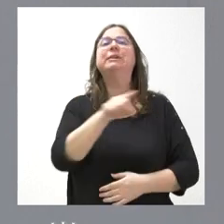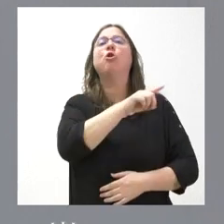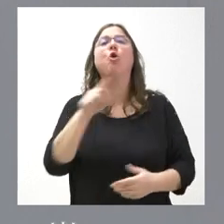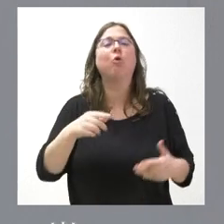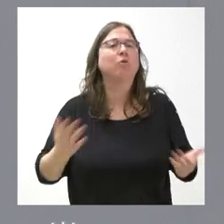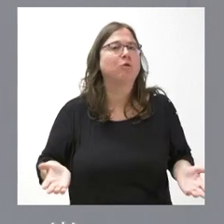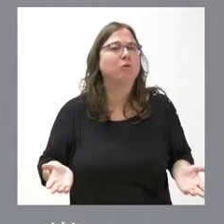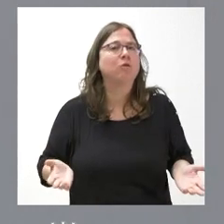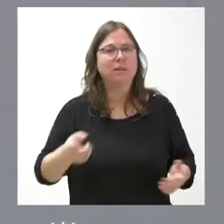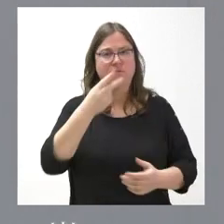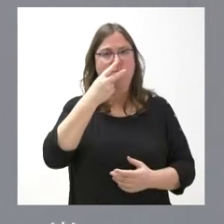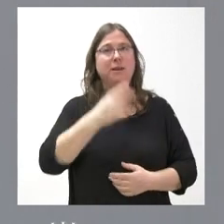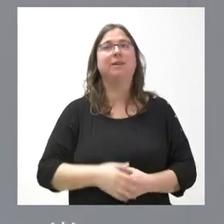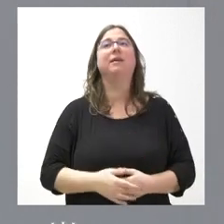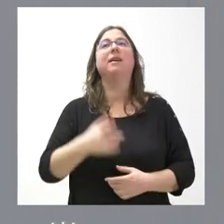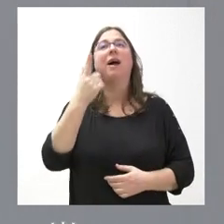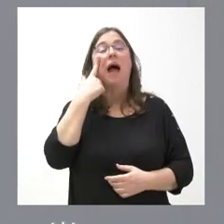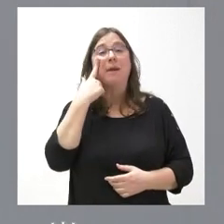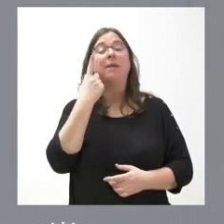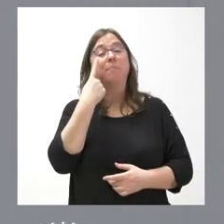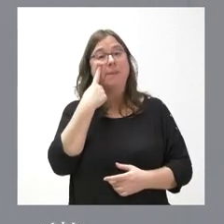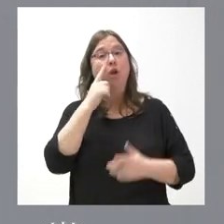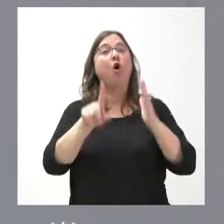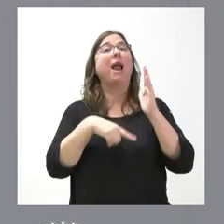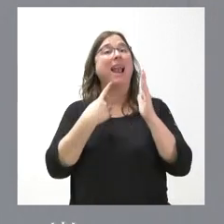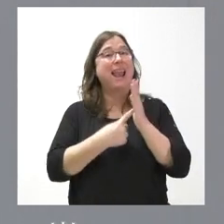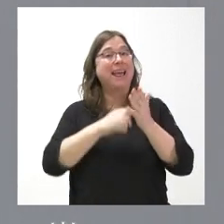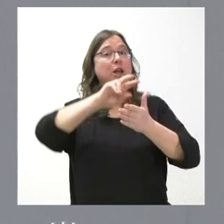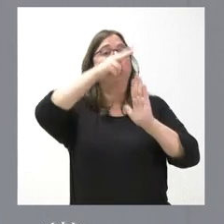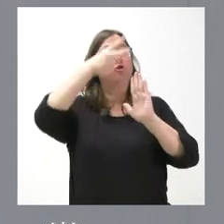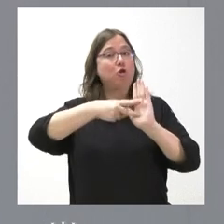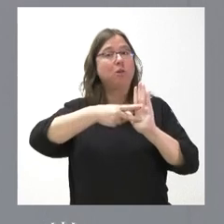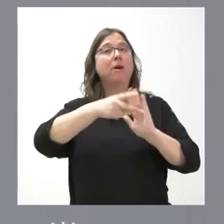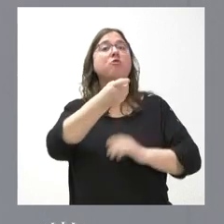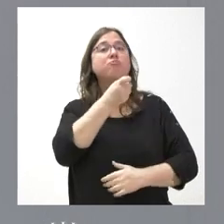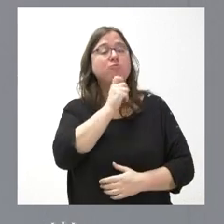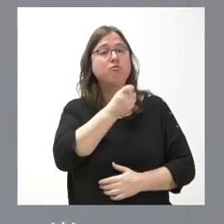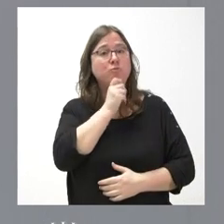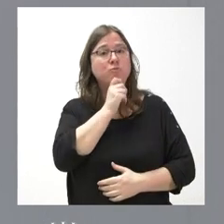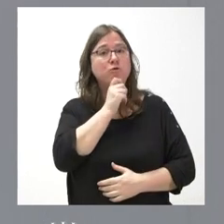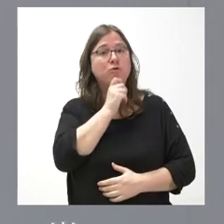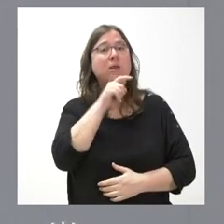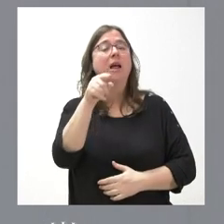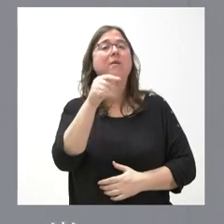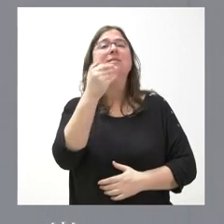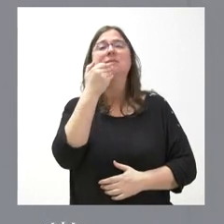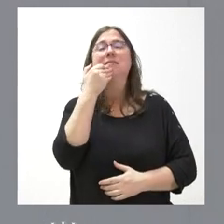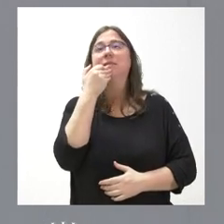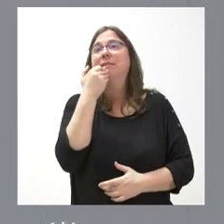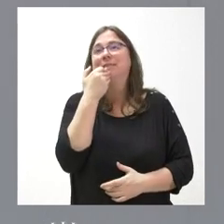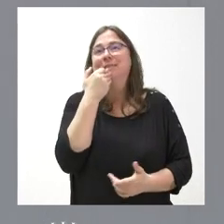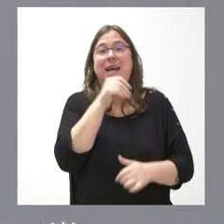Yo creo que vamos a ver finalmente cuál es el texto de la ley y de la norma y del plan y, como esto se va a producir mañana, es que no cuesta nada